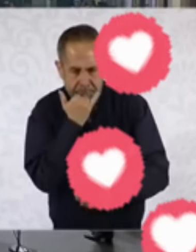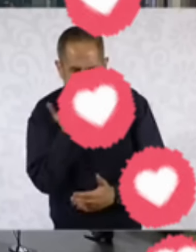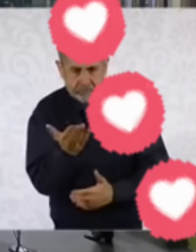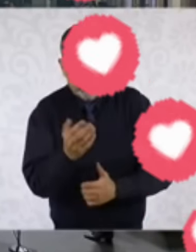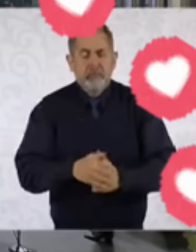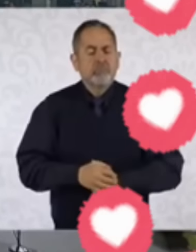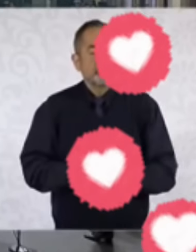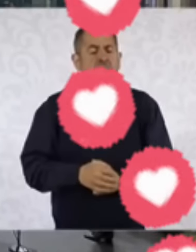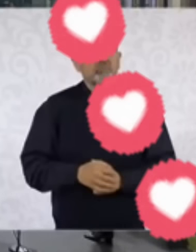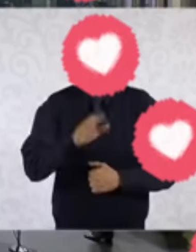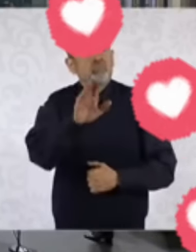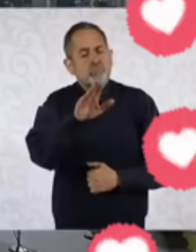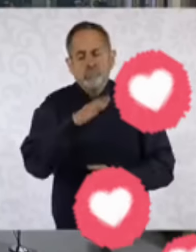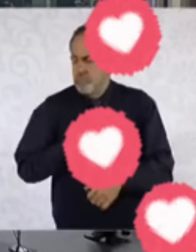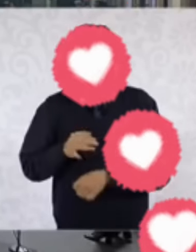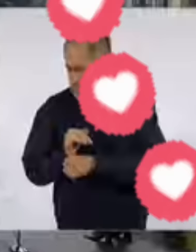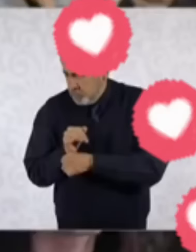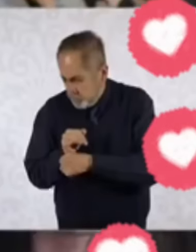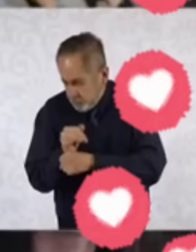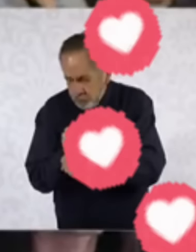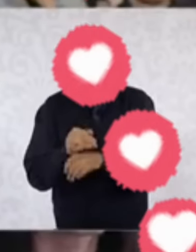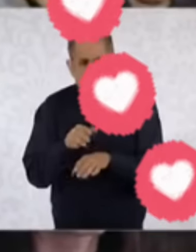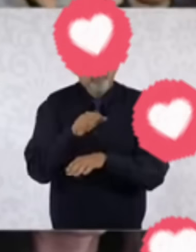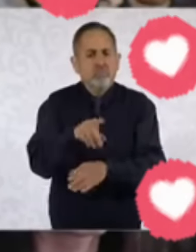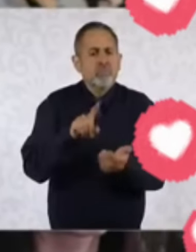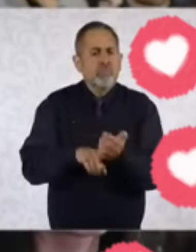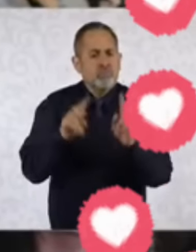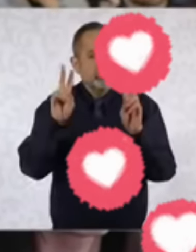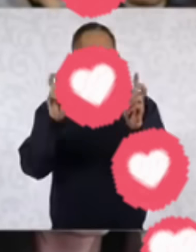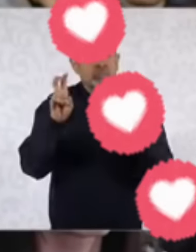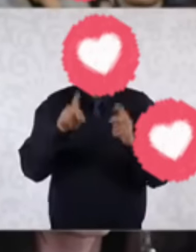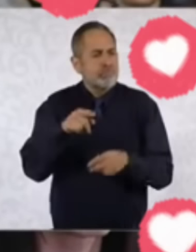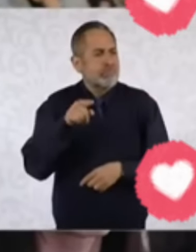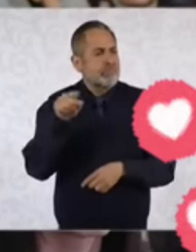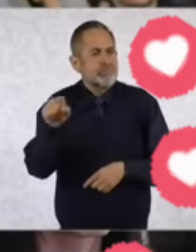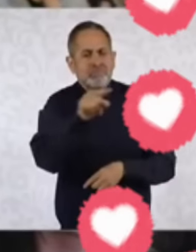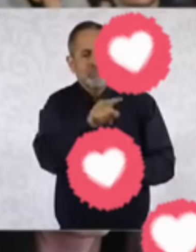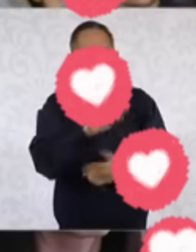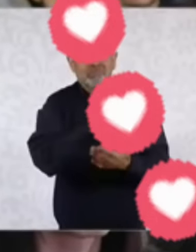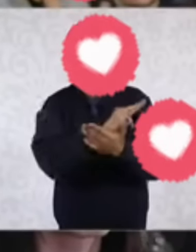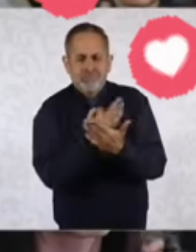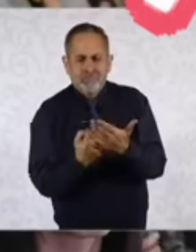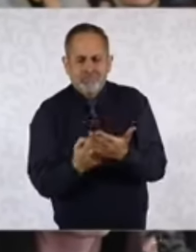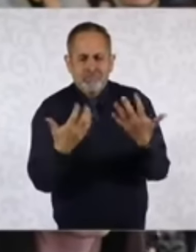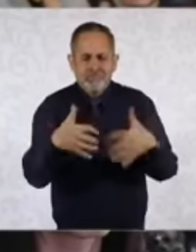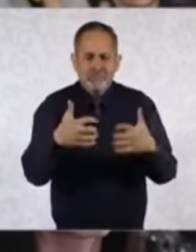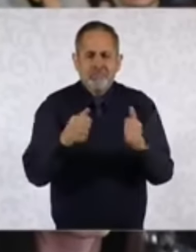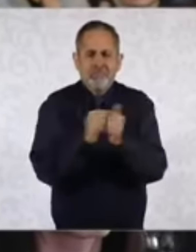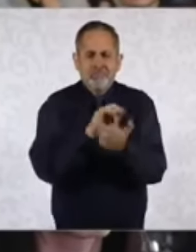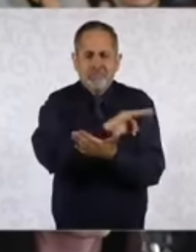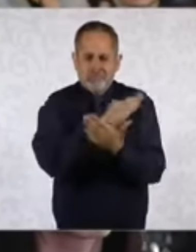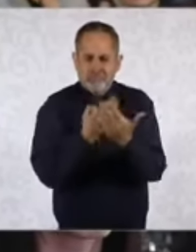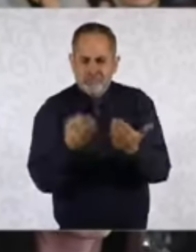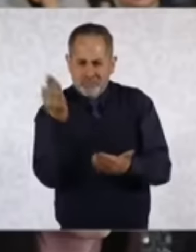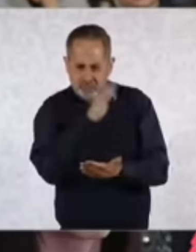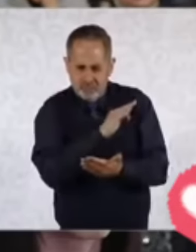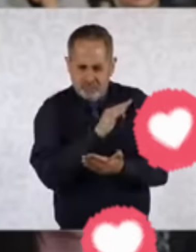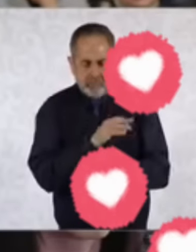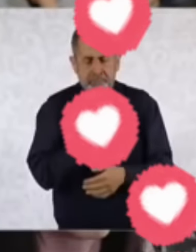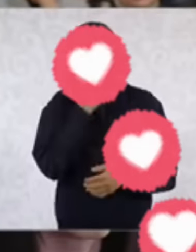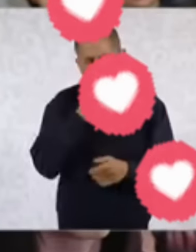investigación respecto al tema de las factureras y en otro tema.